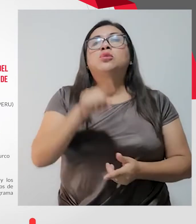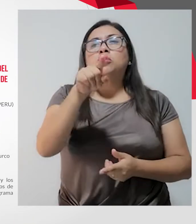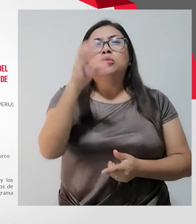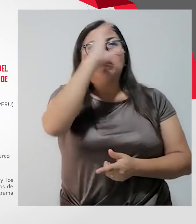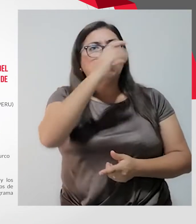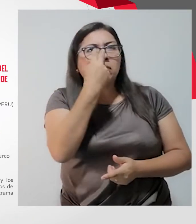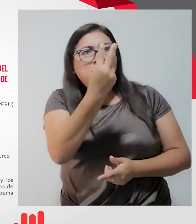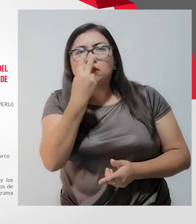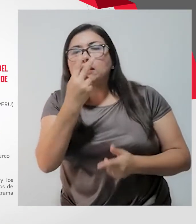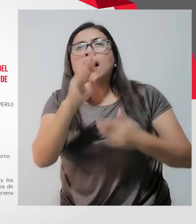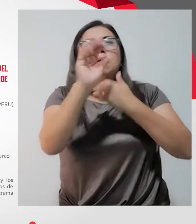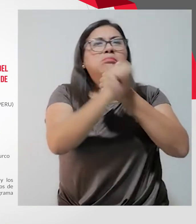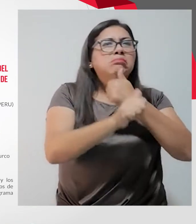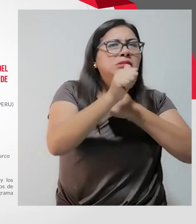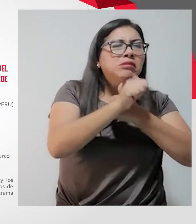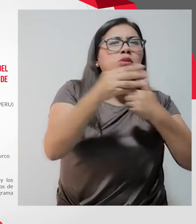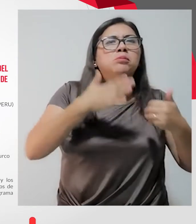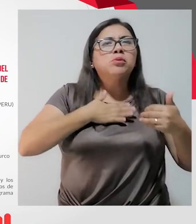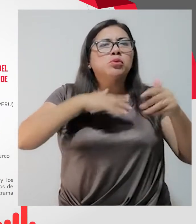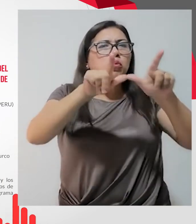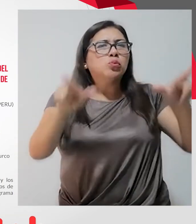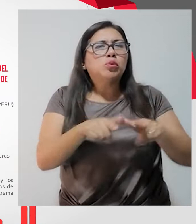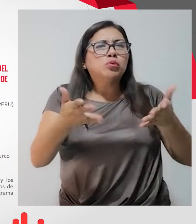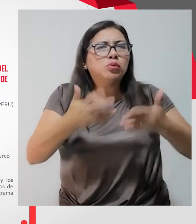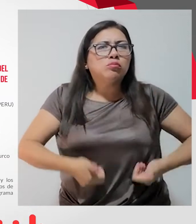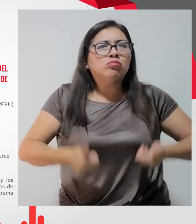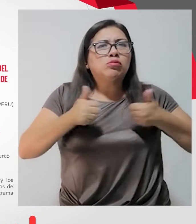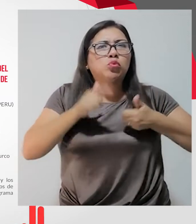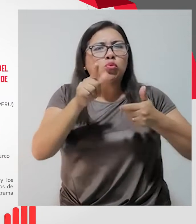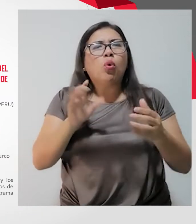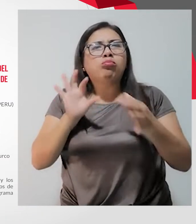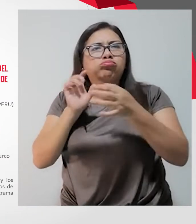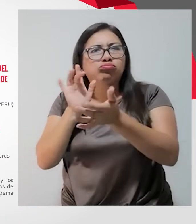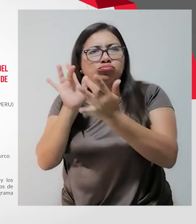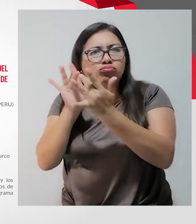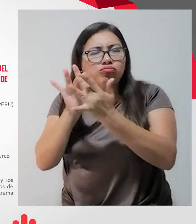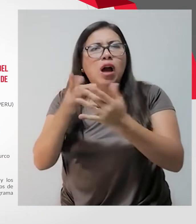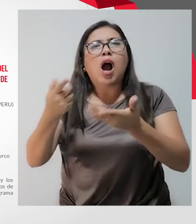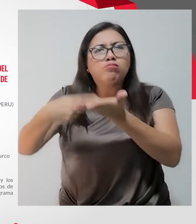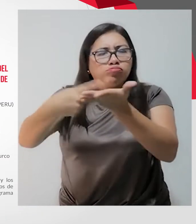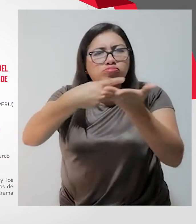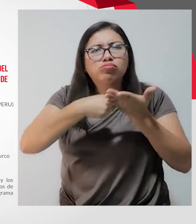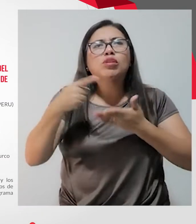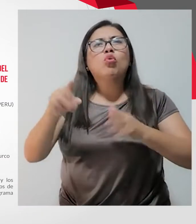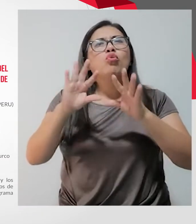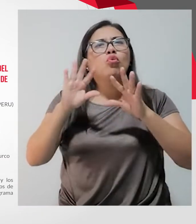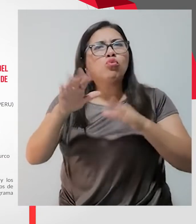Identifica los peligros en tu localidad y orgánízate con tus autoridades. Repasa el plan familiar de emergencia. Si